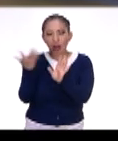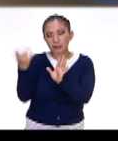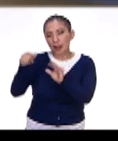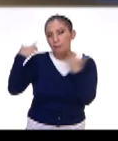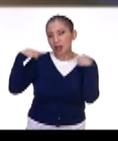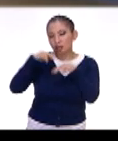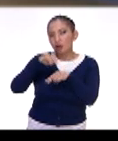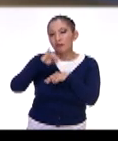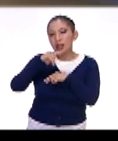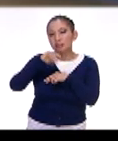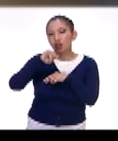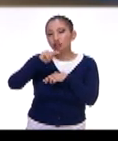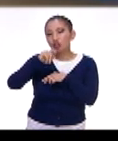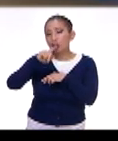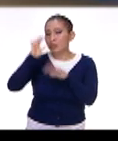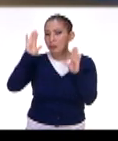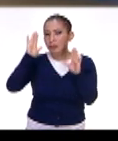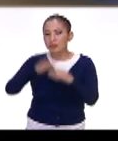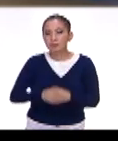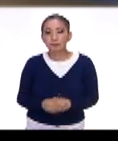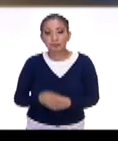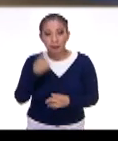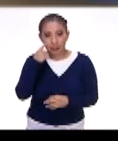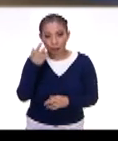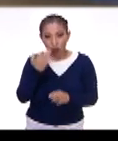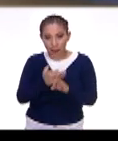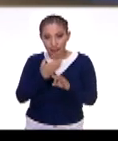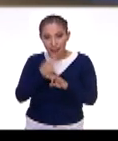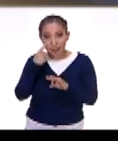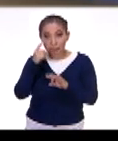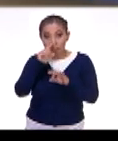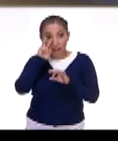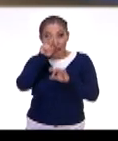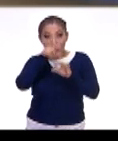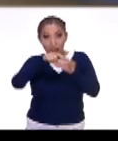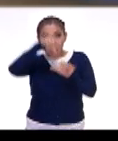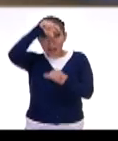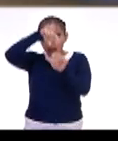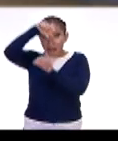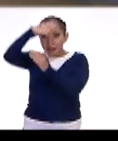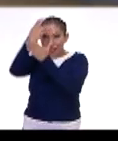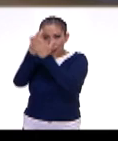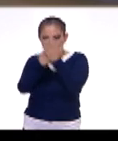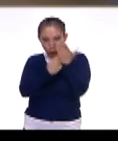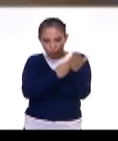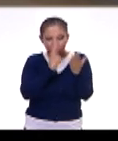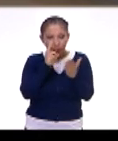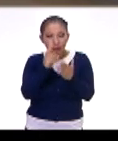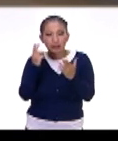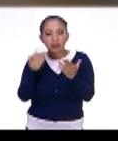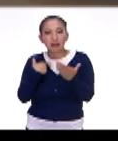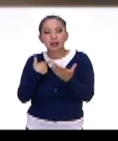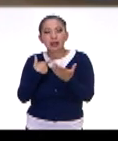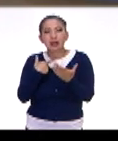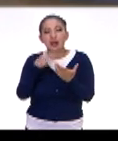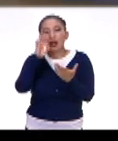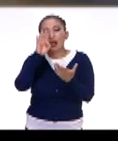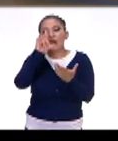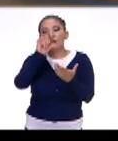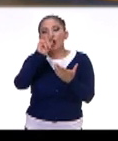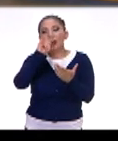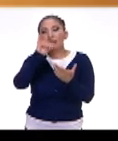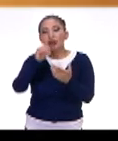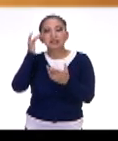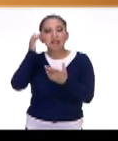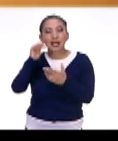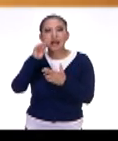el maestro Francisco Toledo. Maravilloso. Fíjate que estaba ahorita con estas ilustraciones que son del Códice Florentino. Así es, de